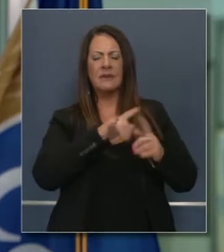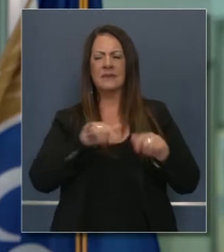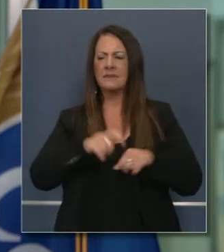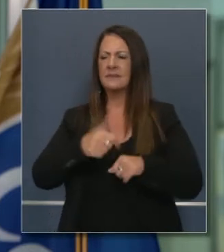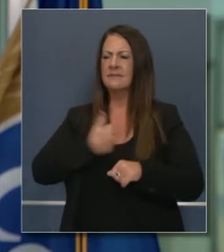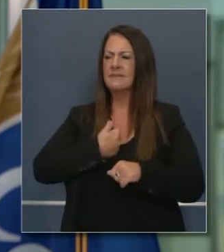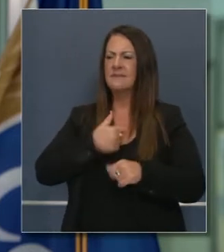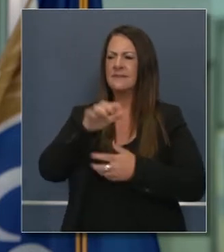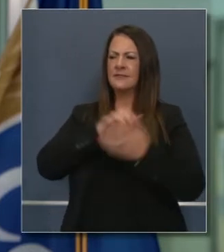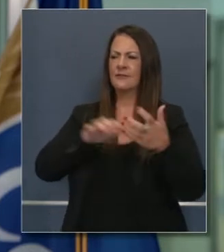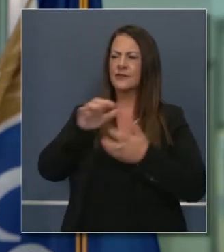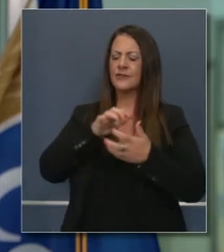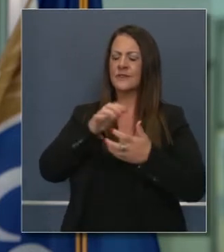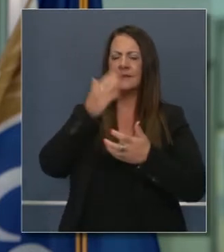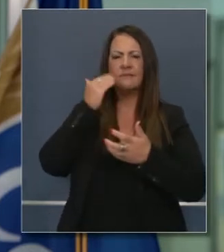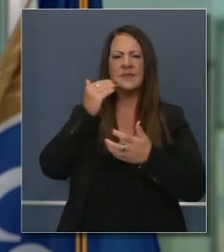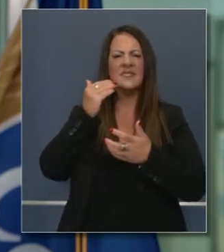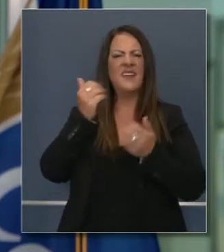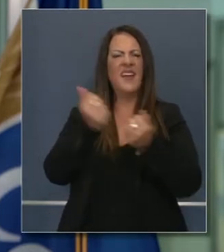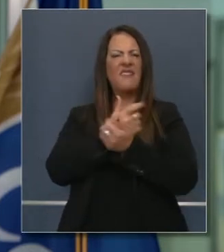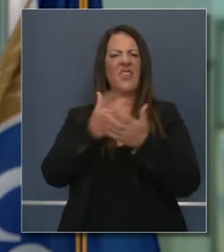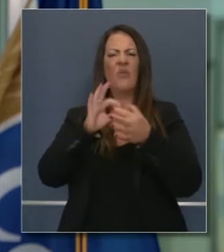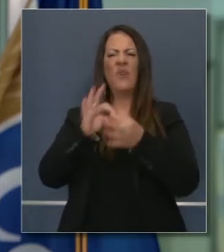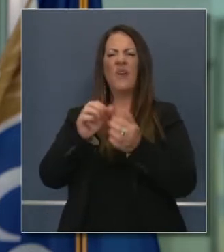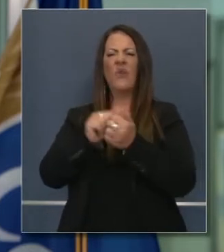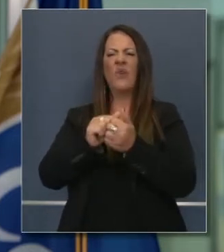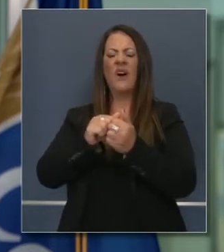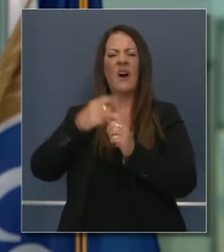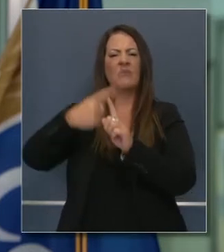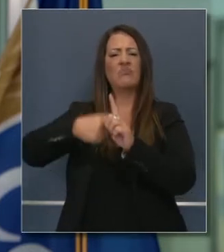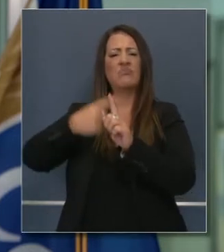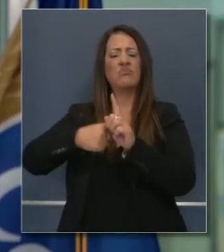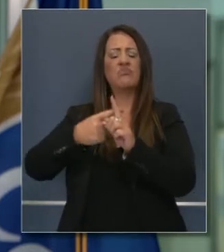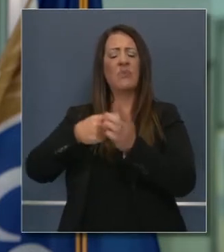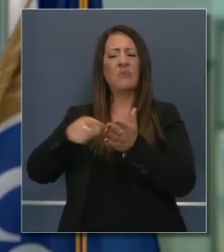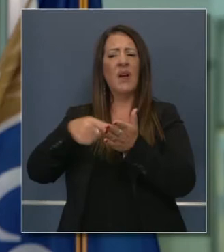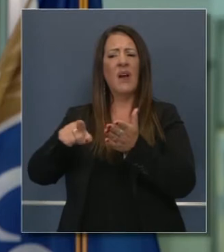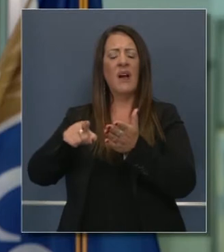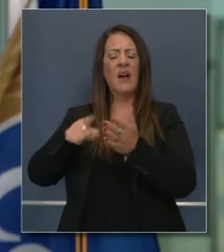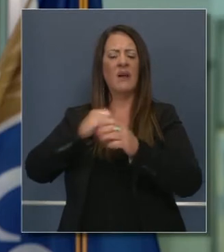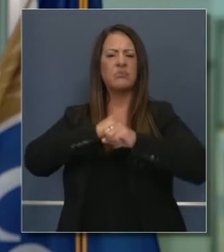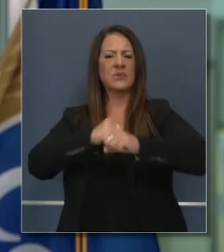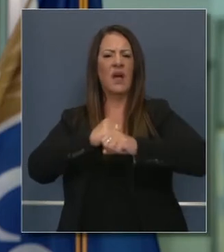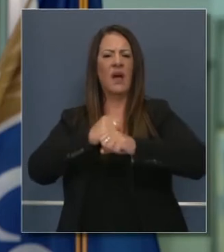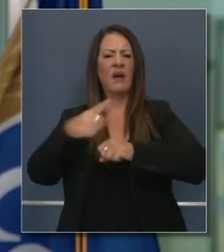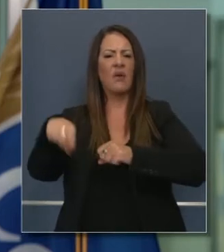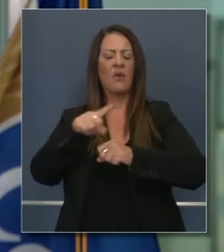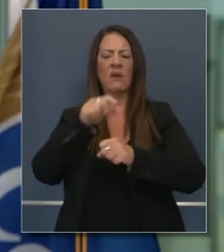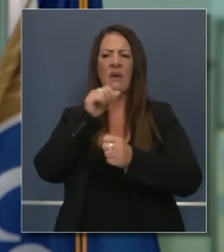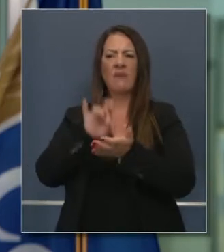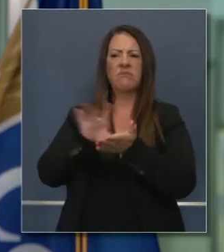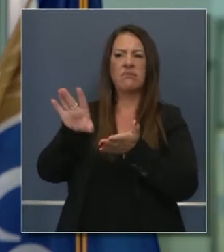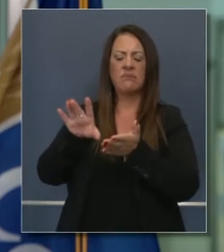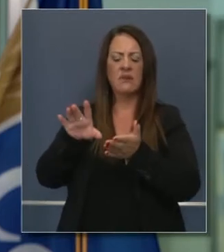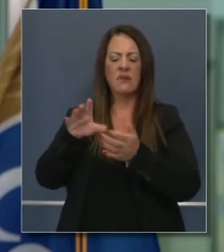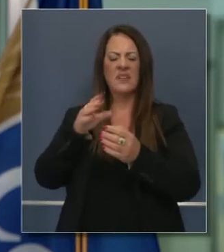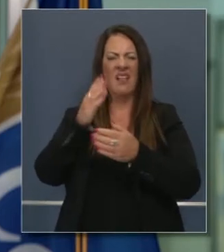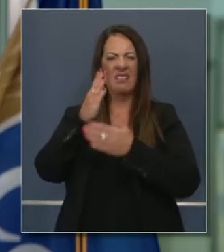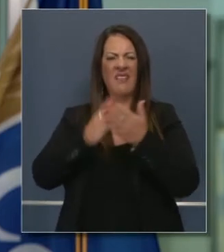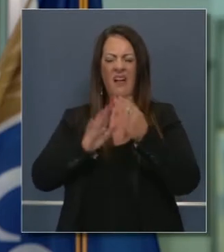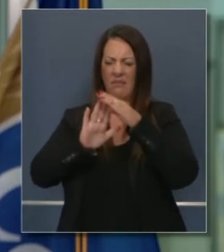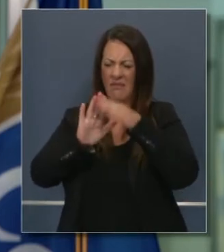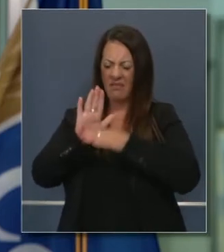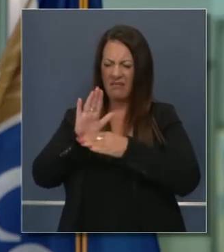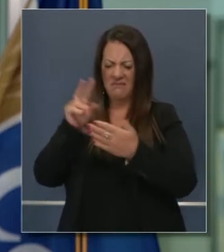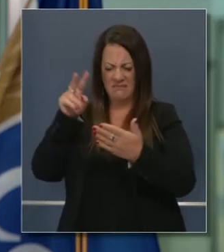confundiendo a mí mismo. Toda esta área de protección de alquileres y asuntos de desalojos y todo eso pueden hacer que uno se